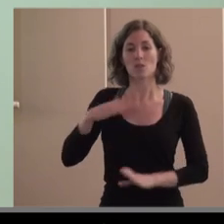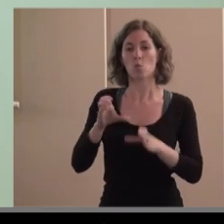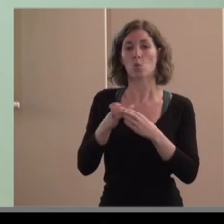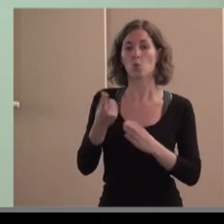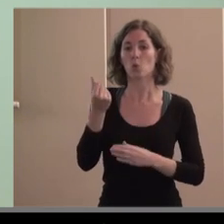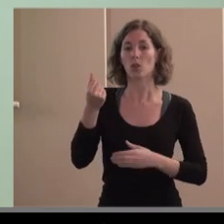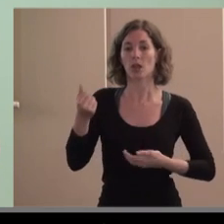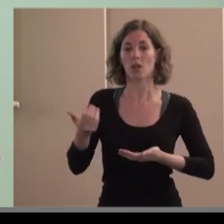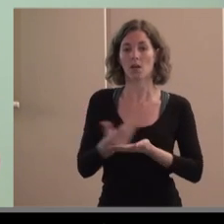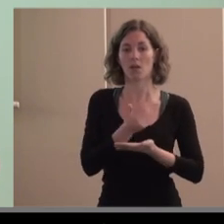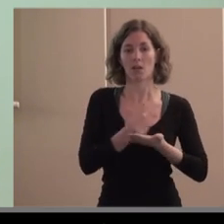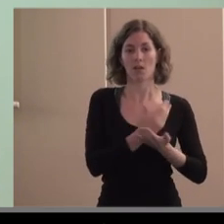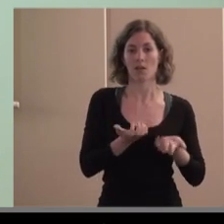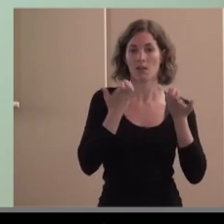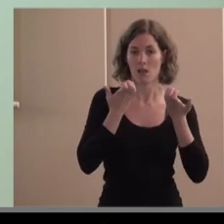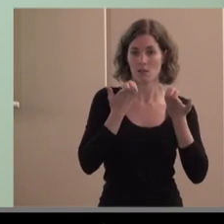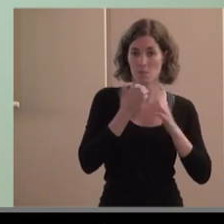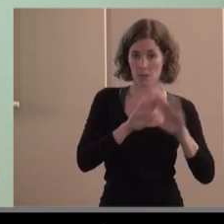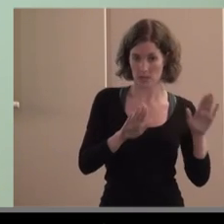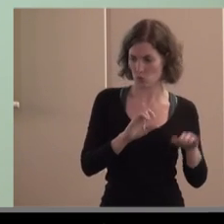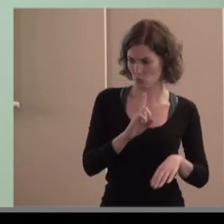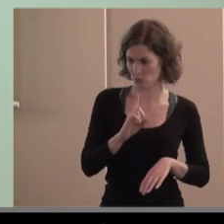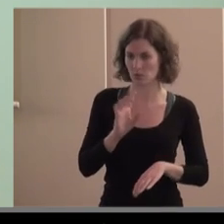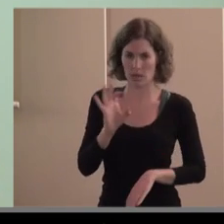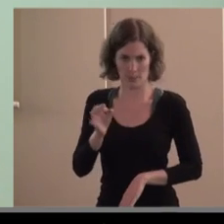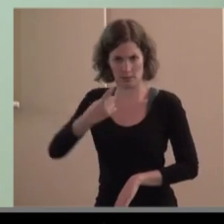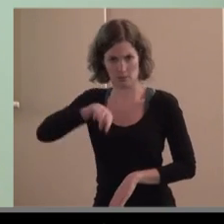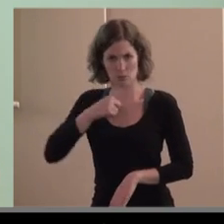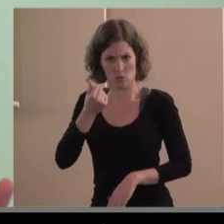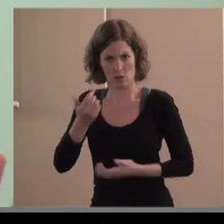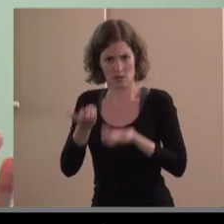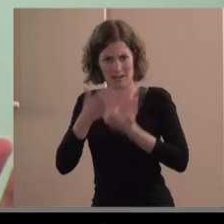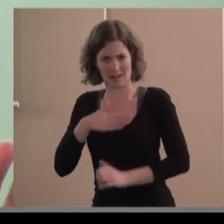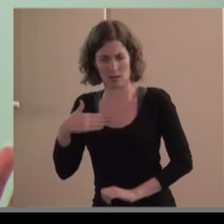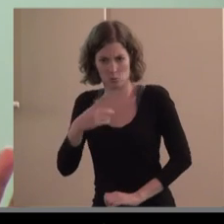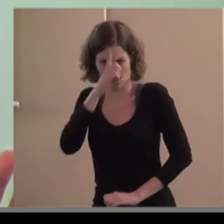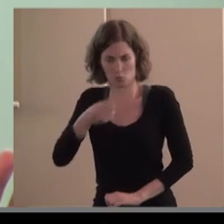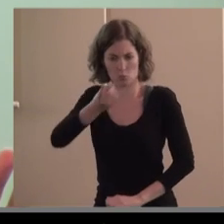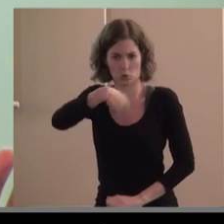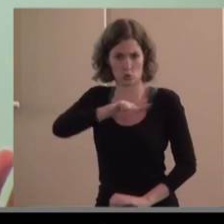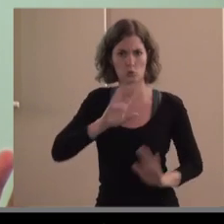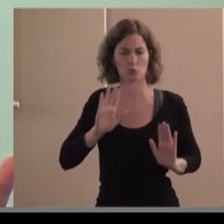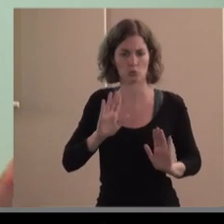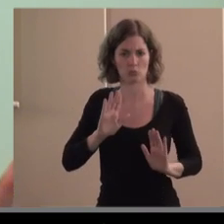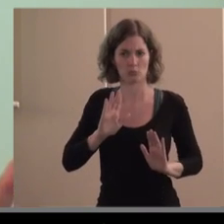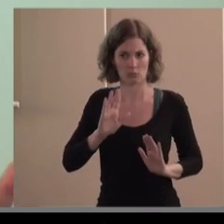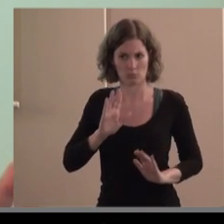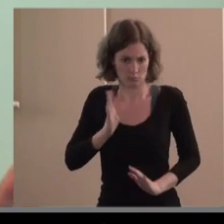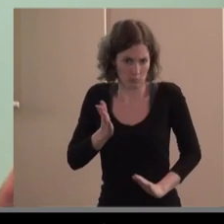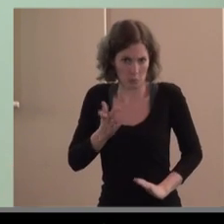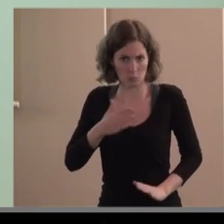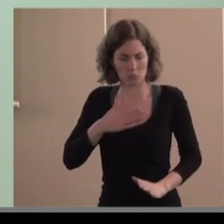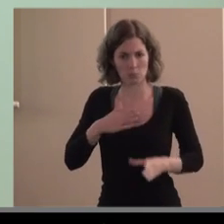dinero porque cuidado nosotros queremos ganar dinero ya no sé vosotros nosotros como grupo todo lo demás nos parece muy bien pero queremos ganar dinero